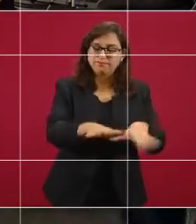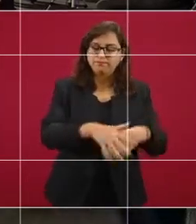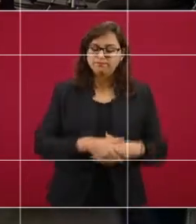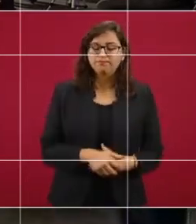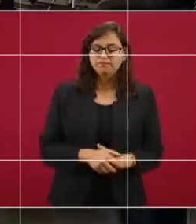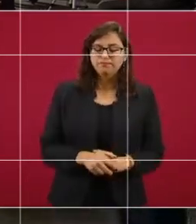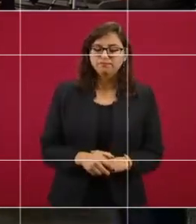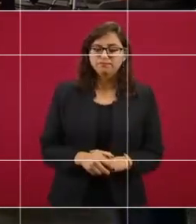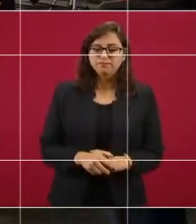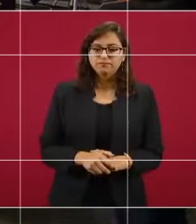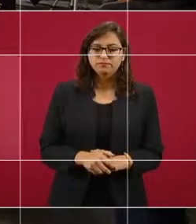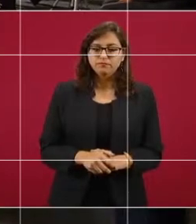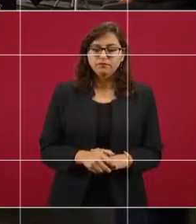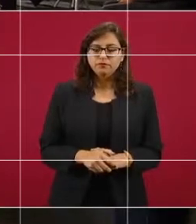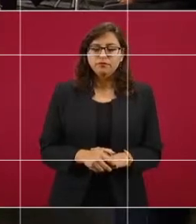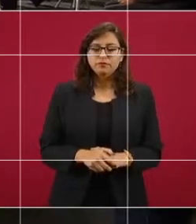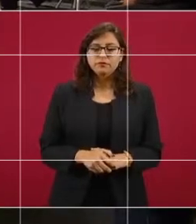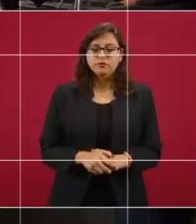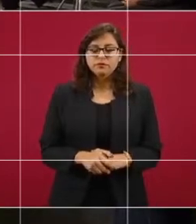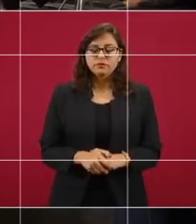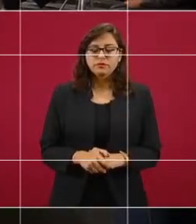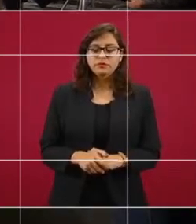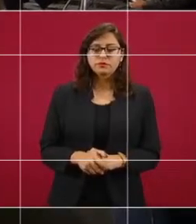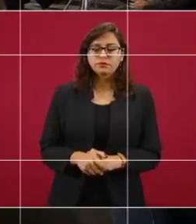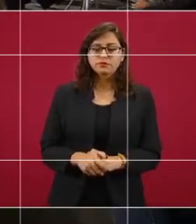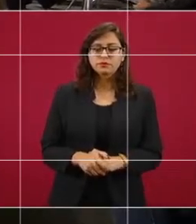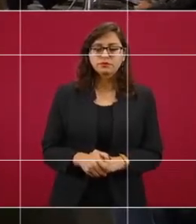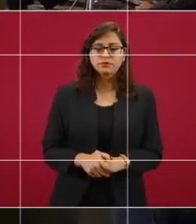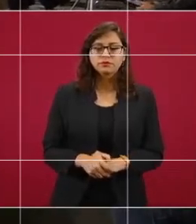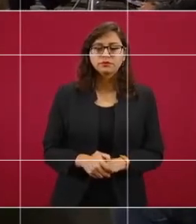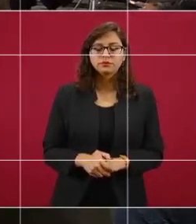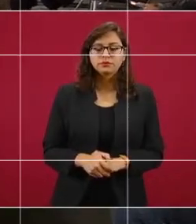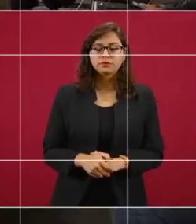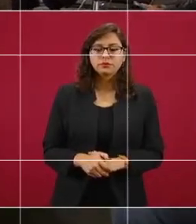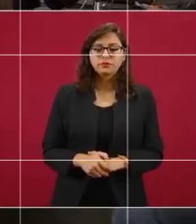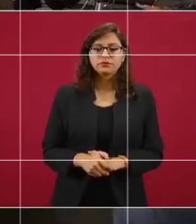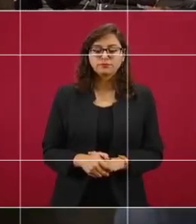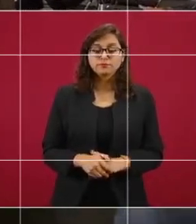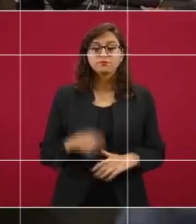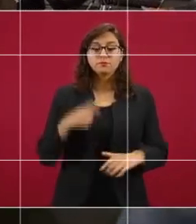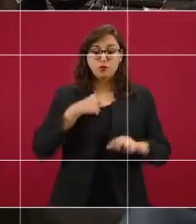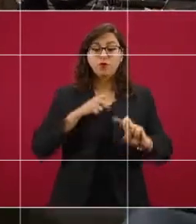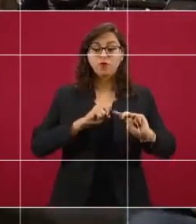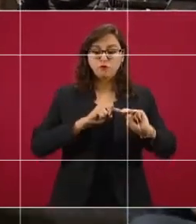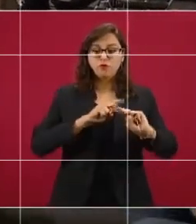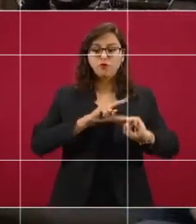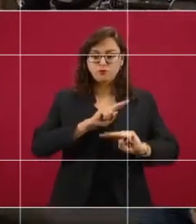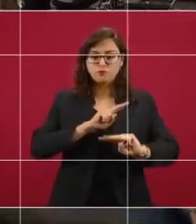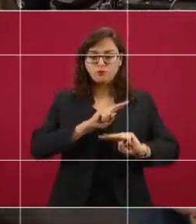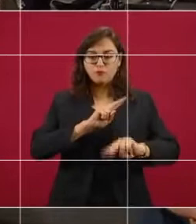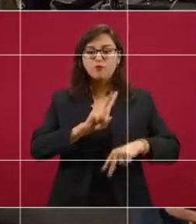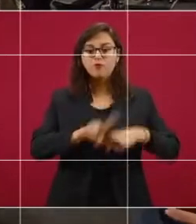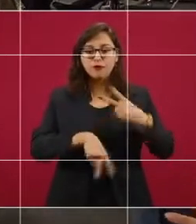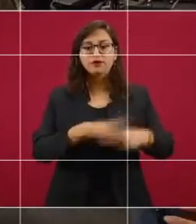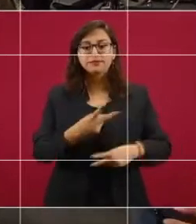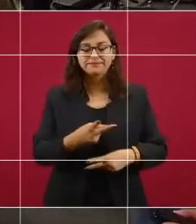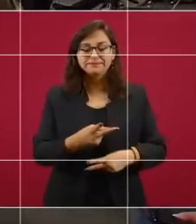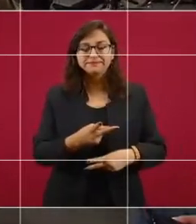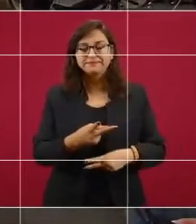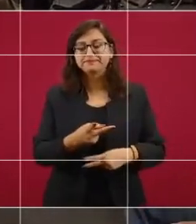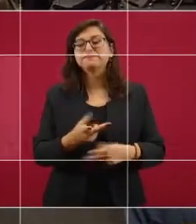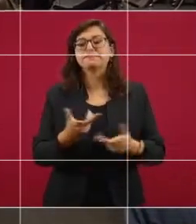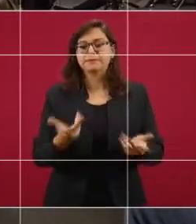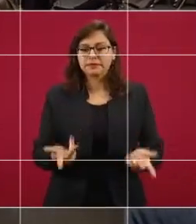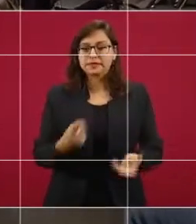Fuimos allá y acordamos que se iba a tener